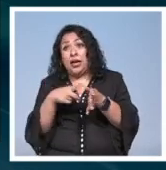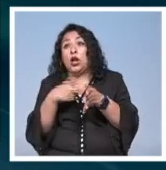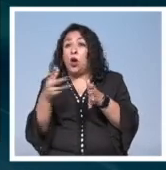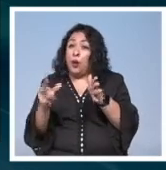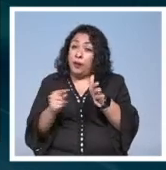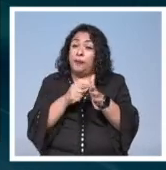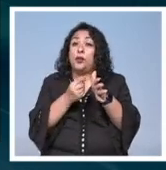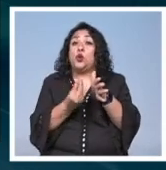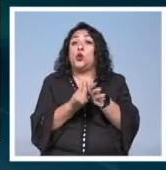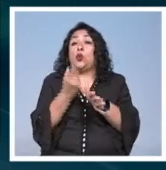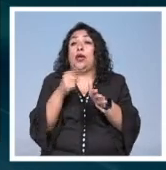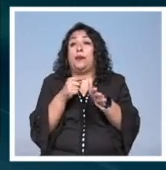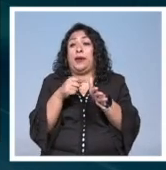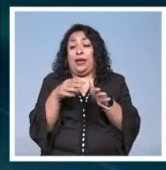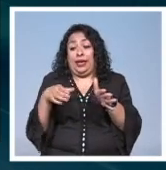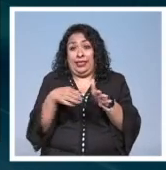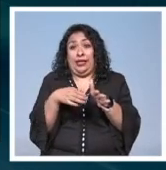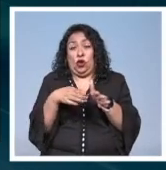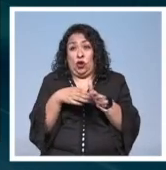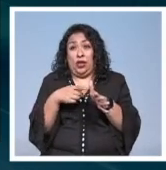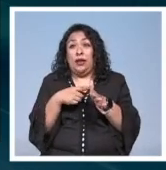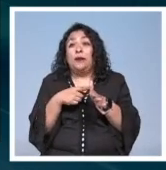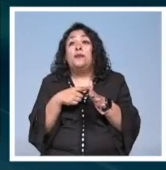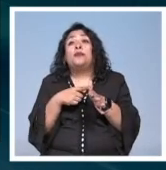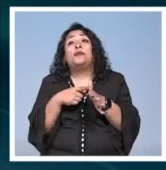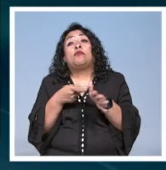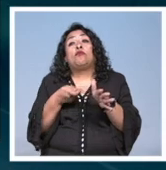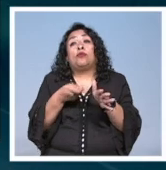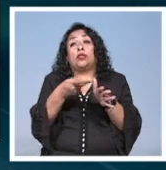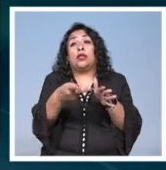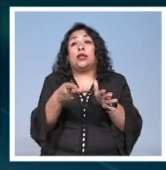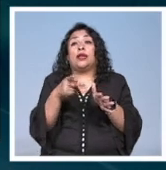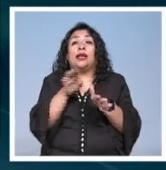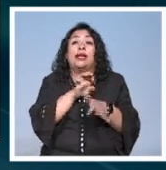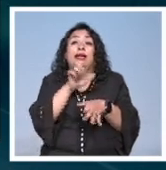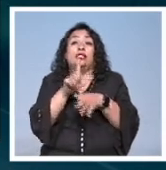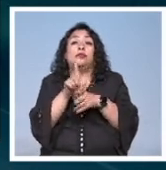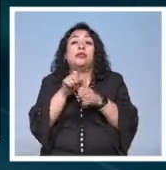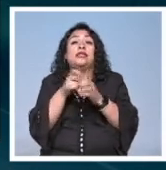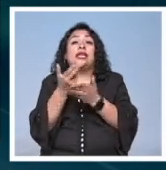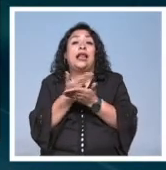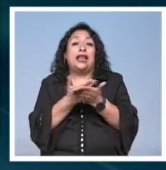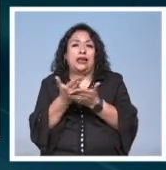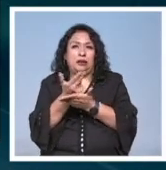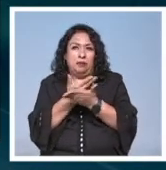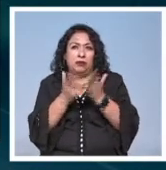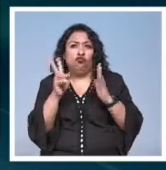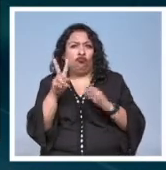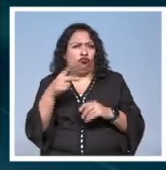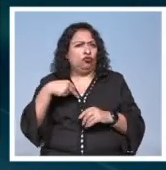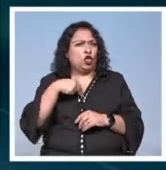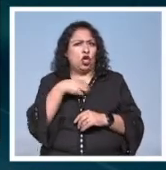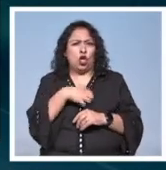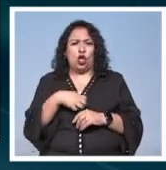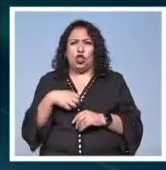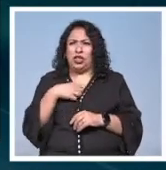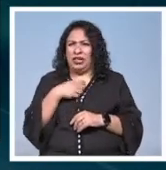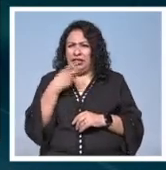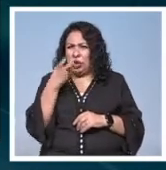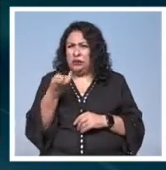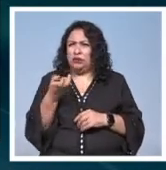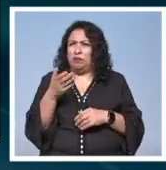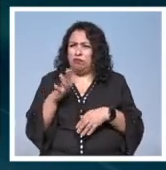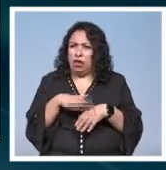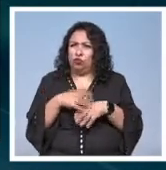implementando una nueva categoría que la hemos llamado especial de animación. Estamos muy contentos porque es un movimiento que está